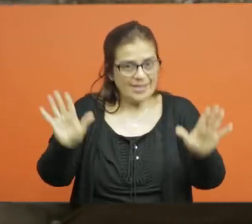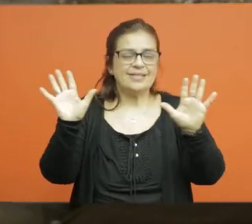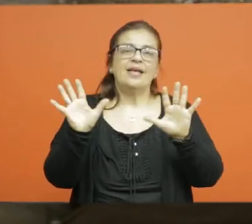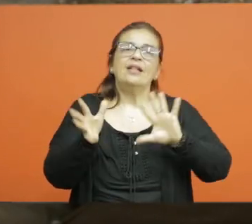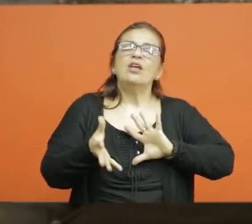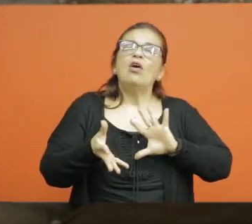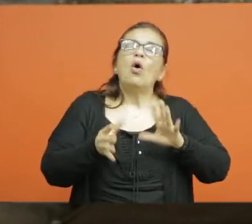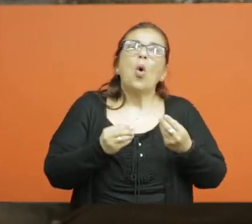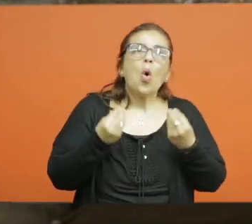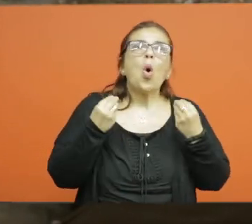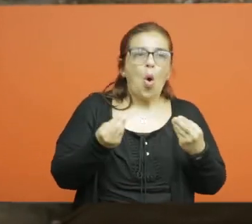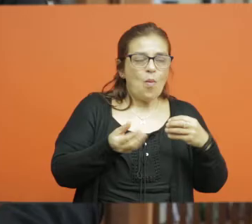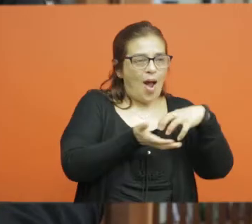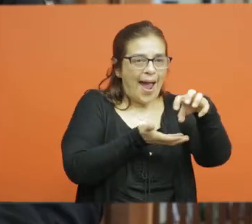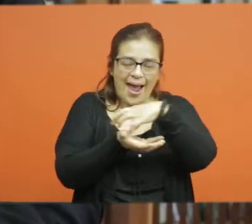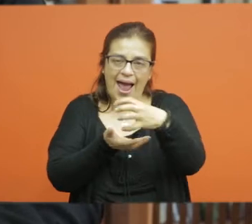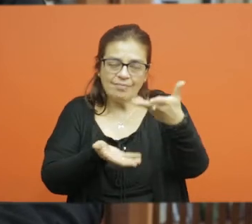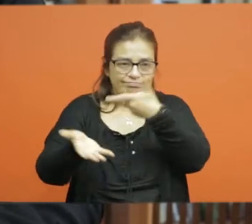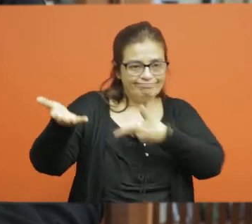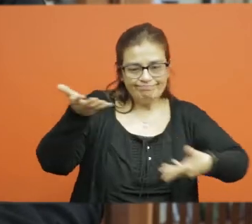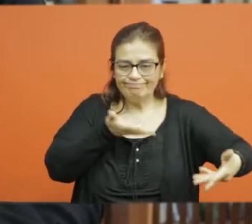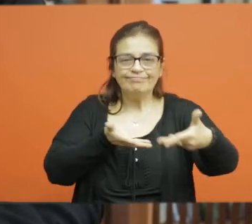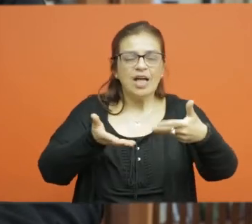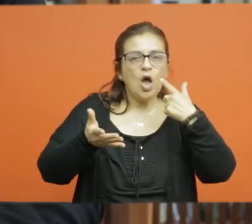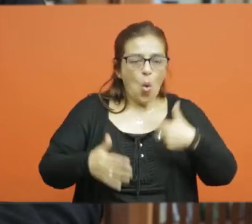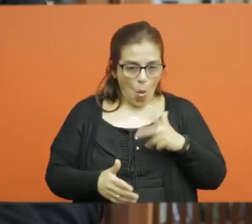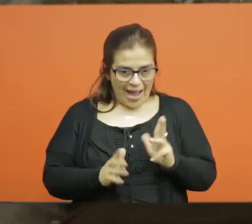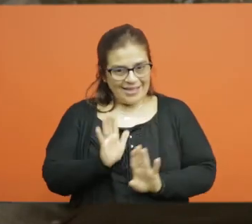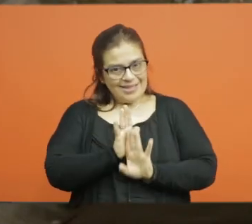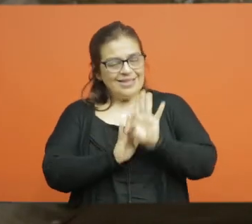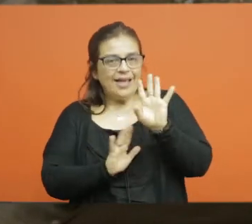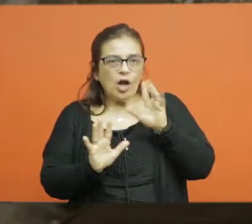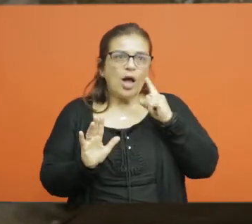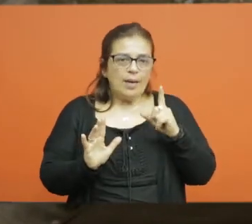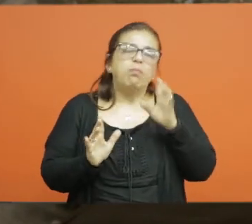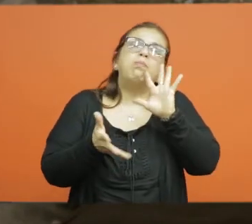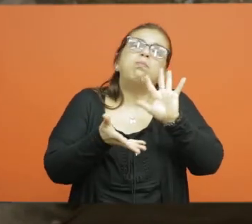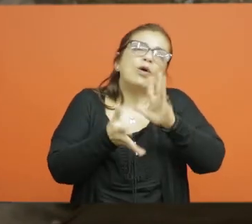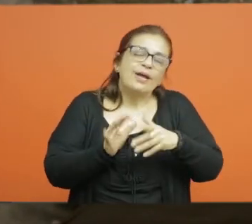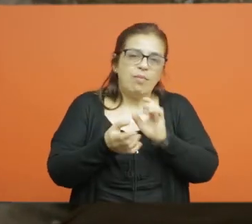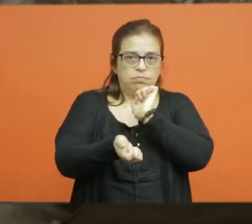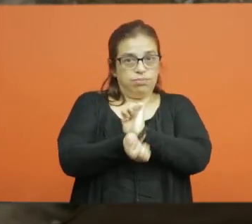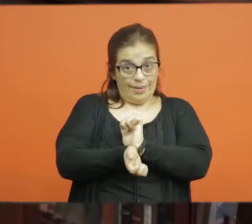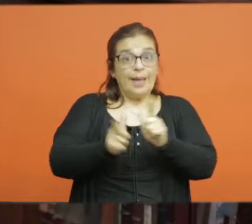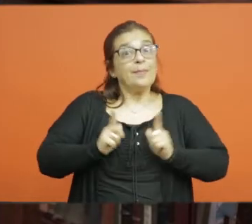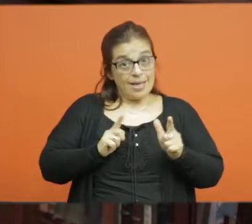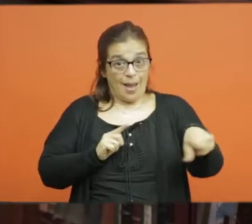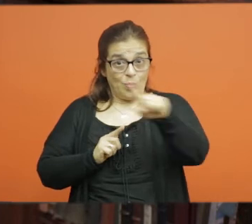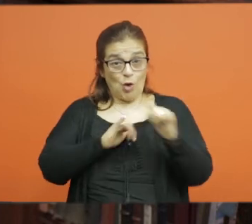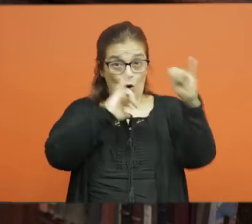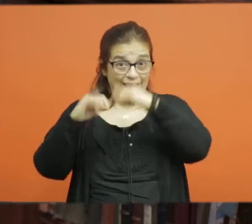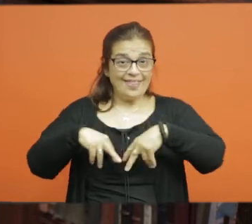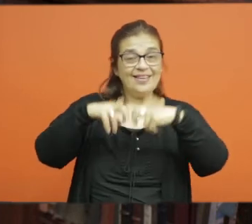humana en contexto de privación de libertad. Se los esperamos en las jornadas de investigación. Es una contribución a un diálogo necesario. Por eso